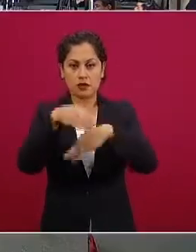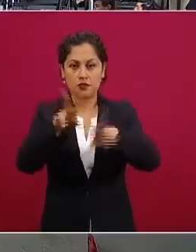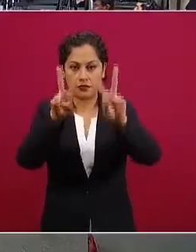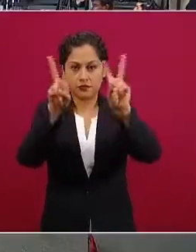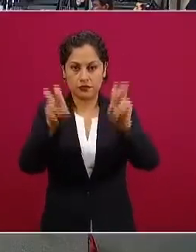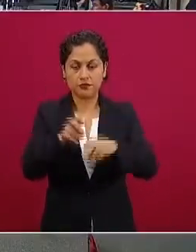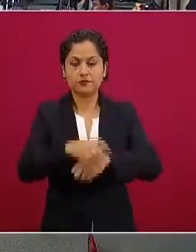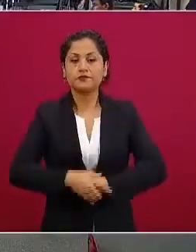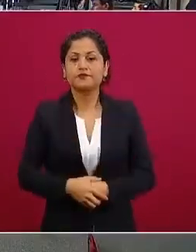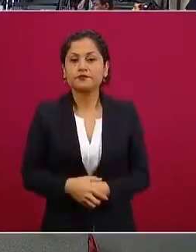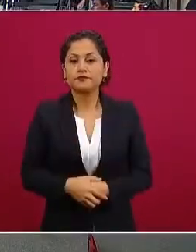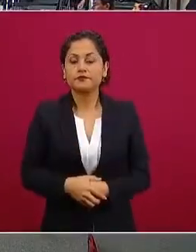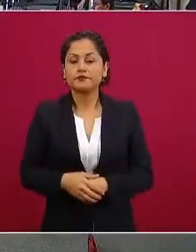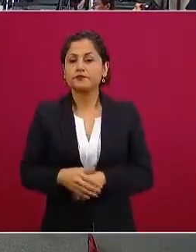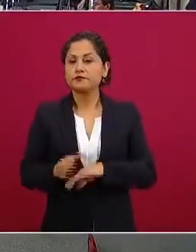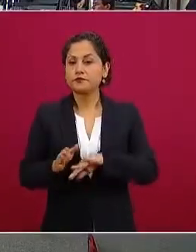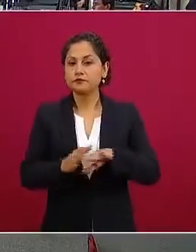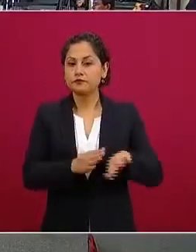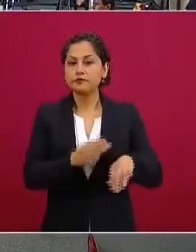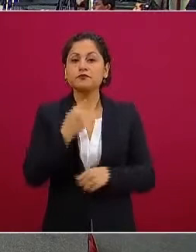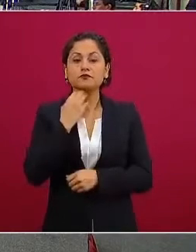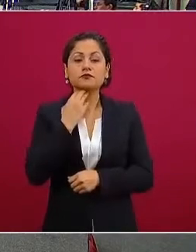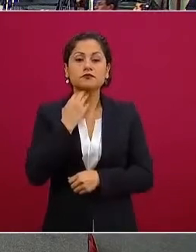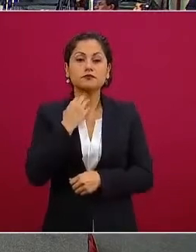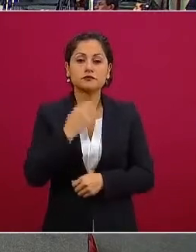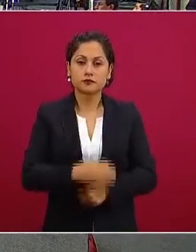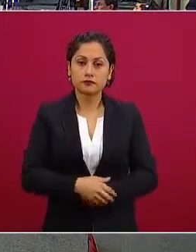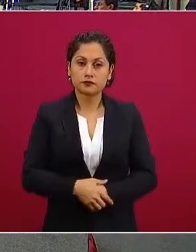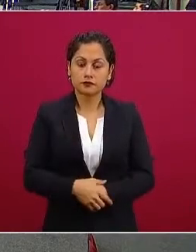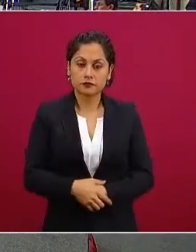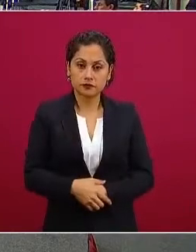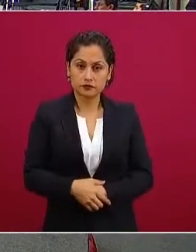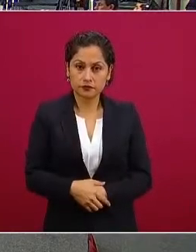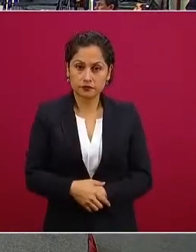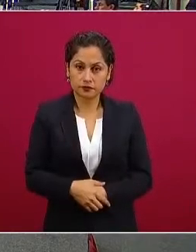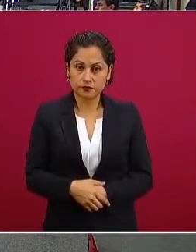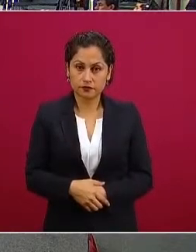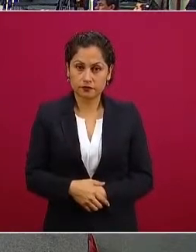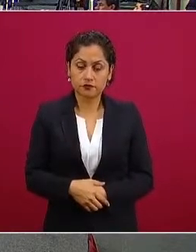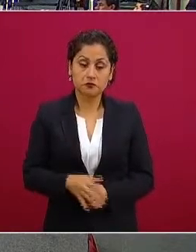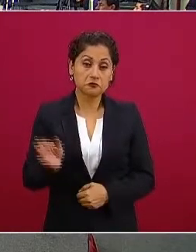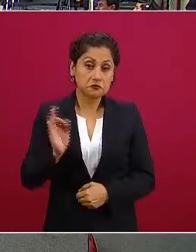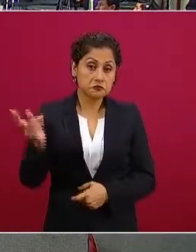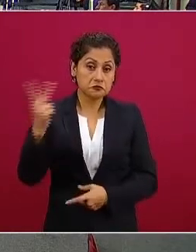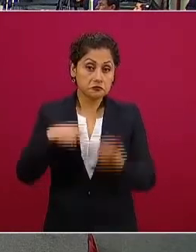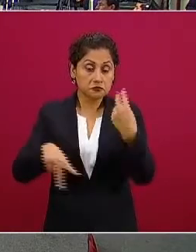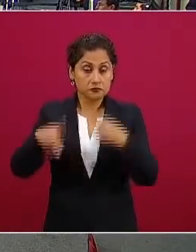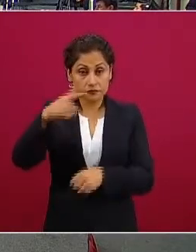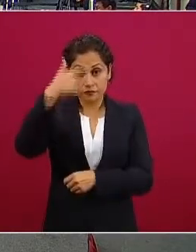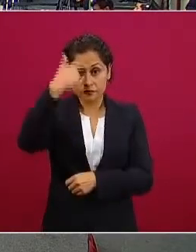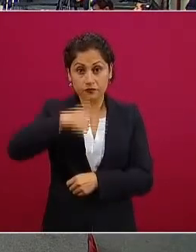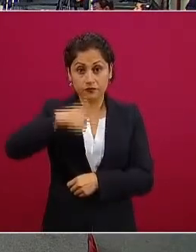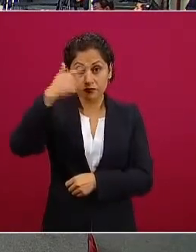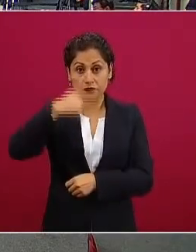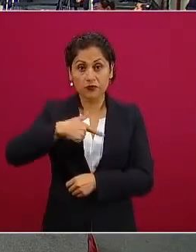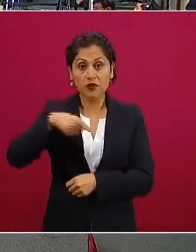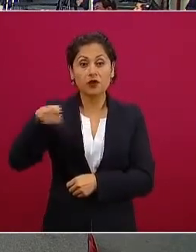este puede ser en la noche con Hugo